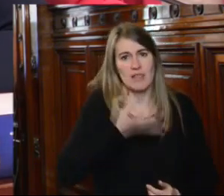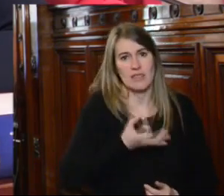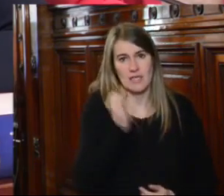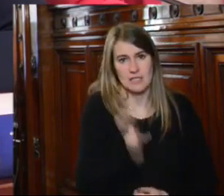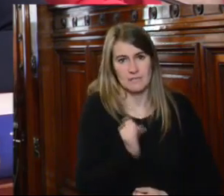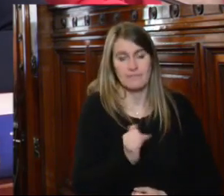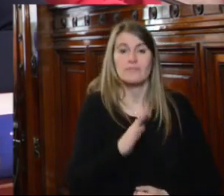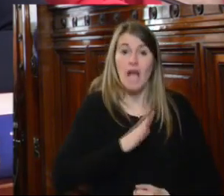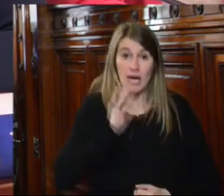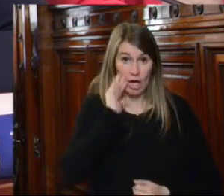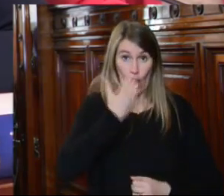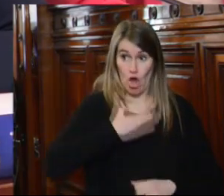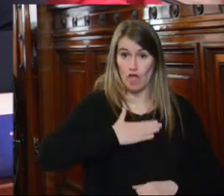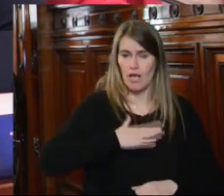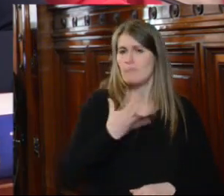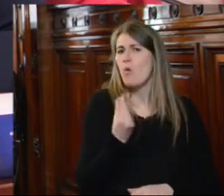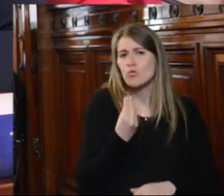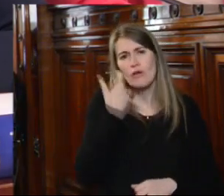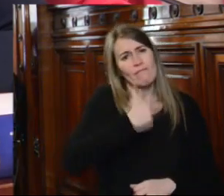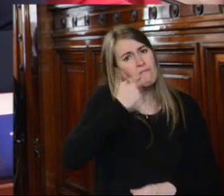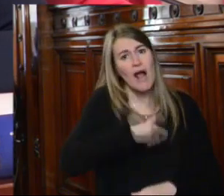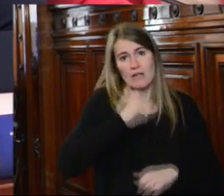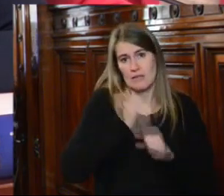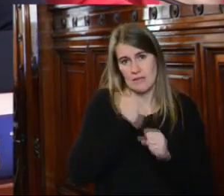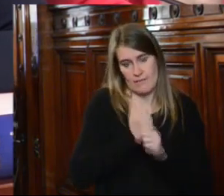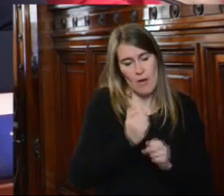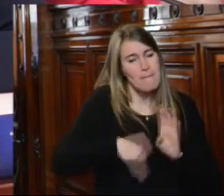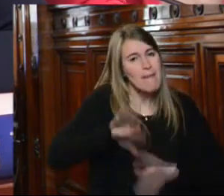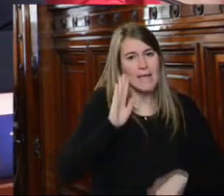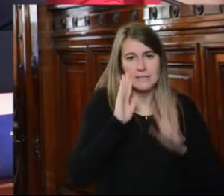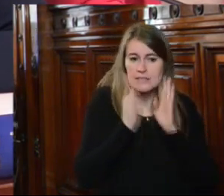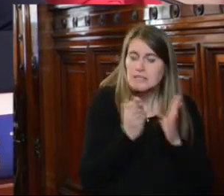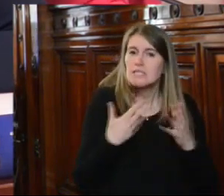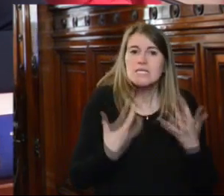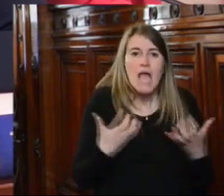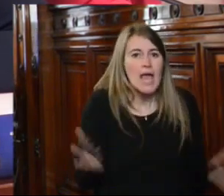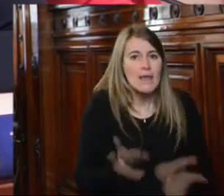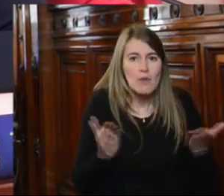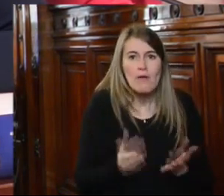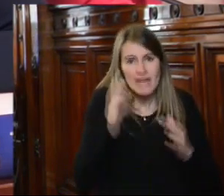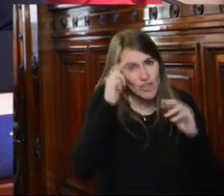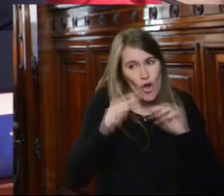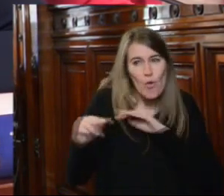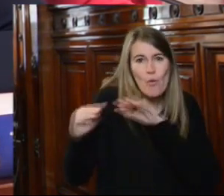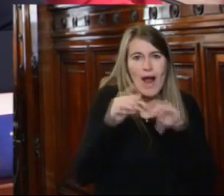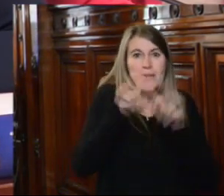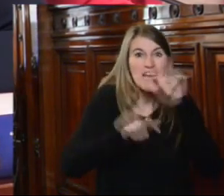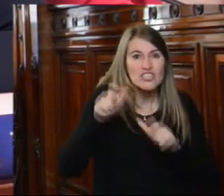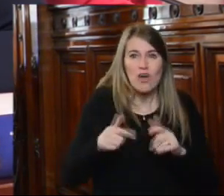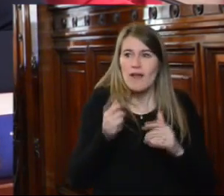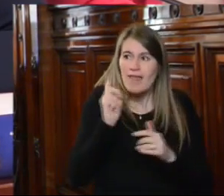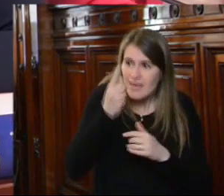que tenemos todavía mucho trabajo por delante a efectos de promover una conciencia común a nivel social e